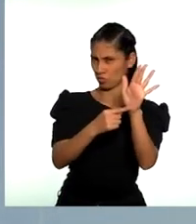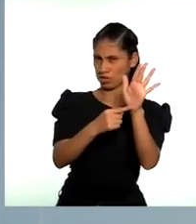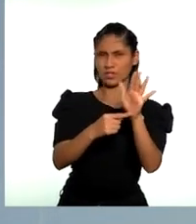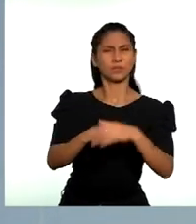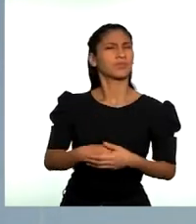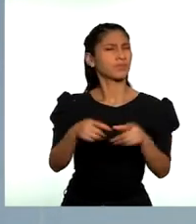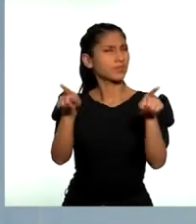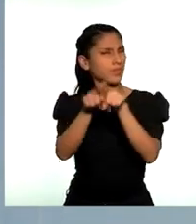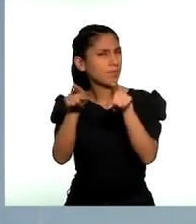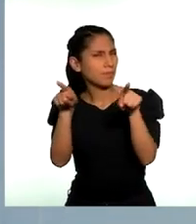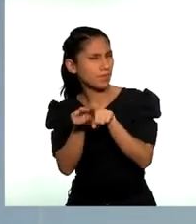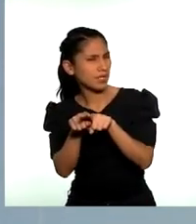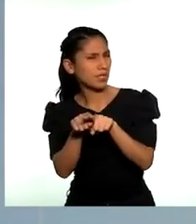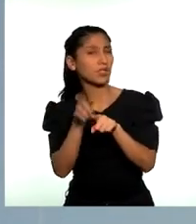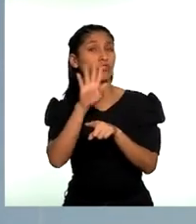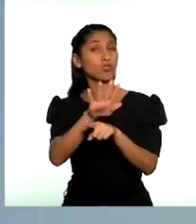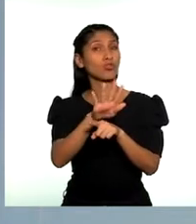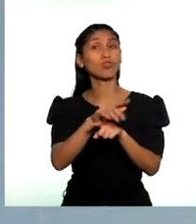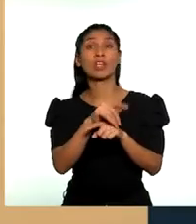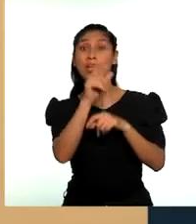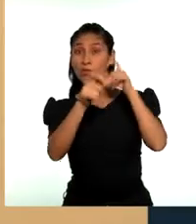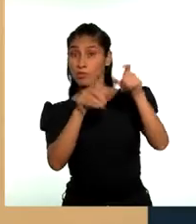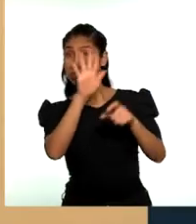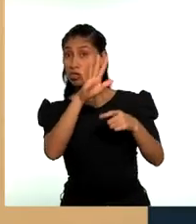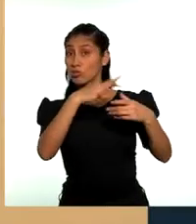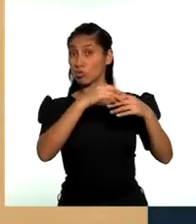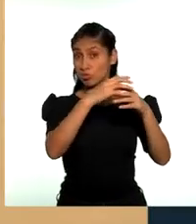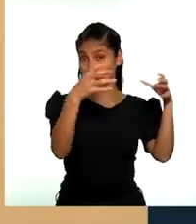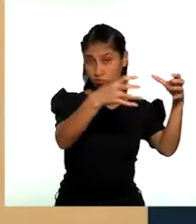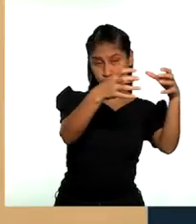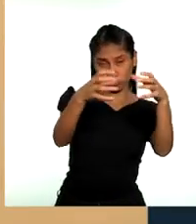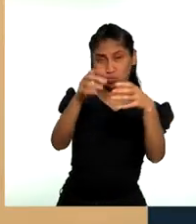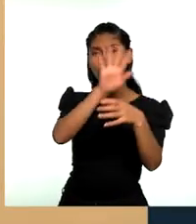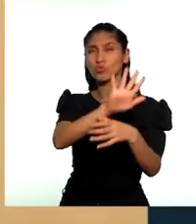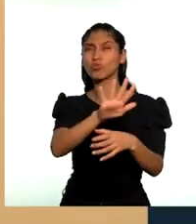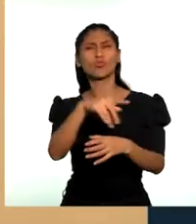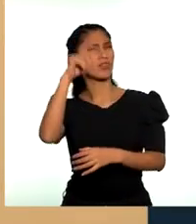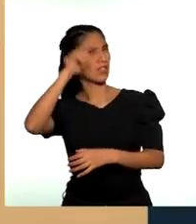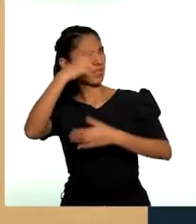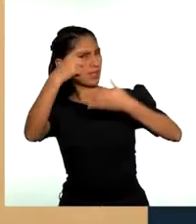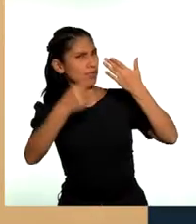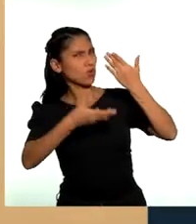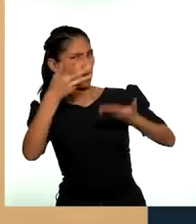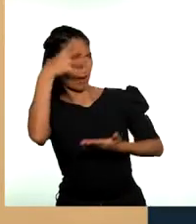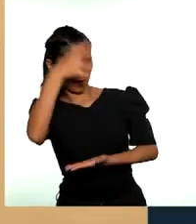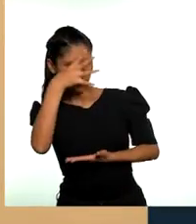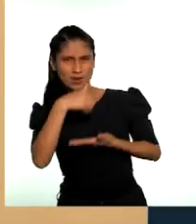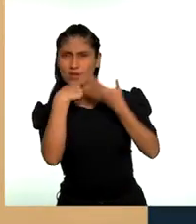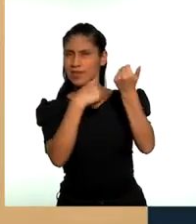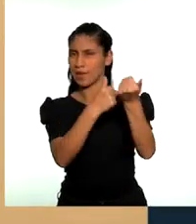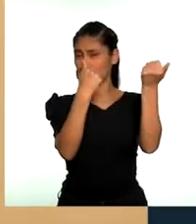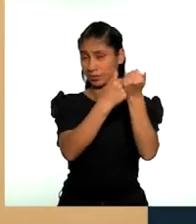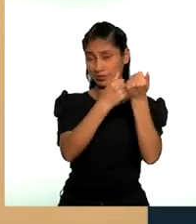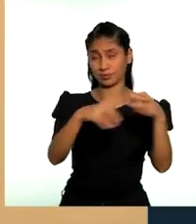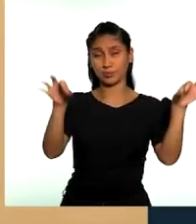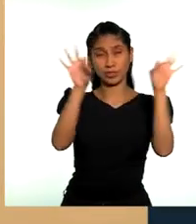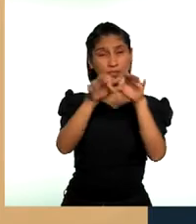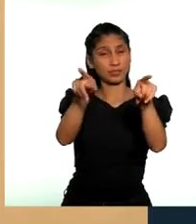también sus posturas y necesidades. Y de esa manera, se podrá fortalecer su